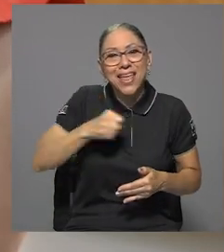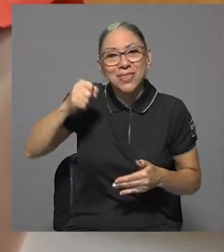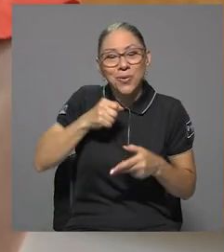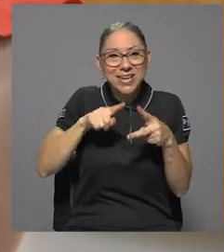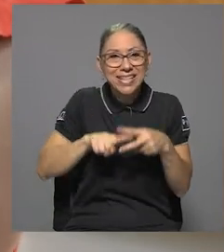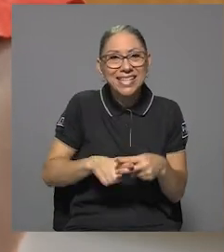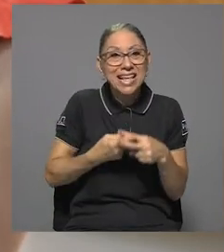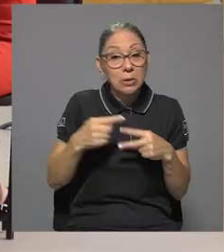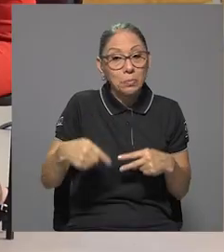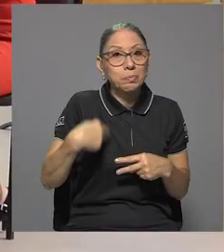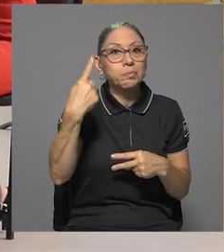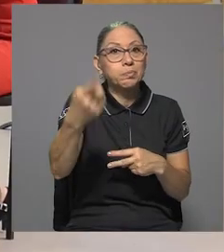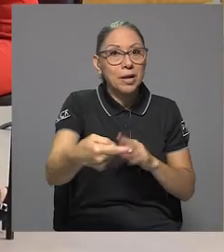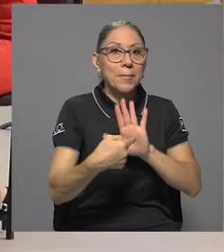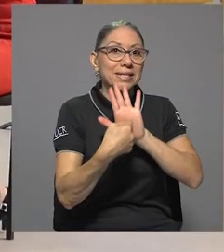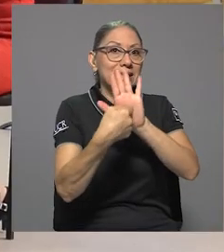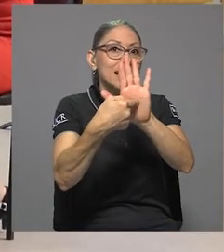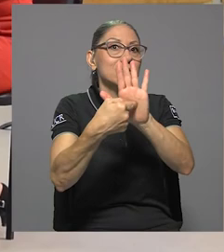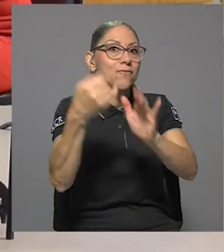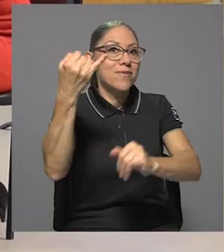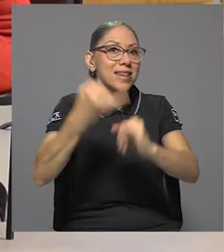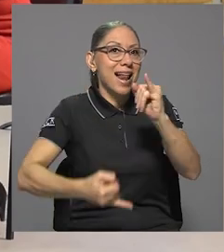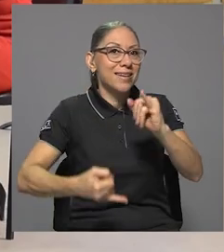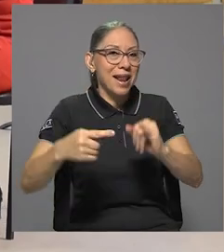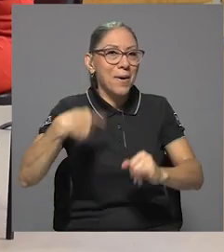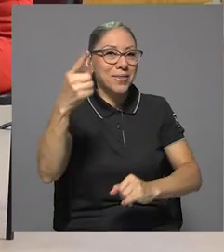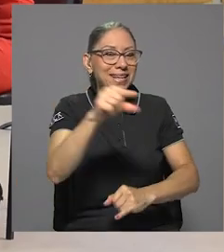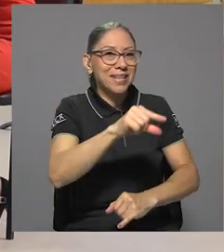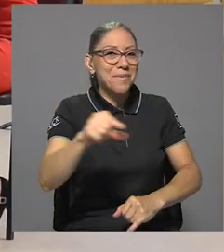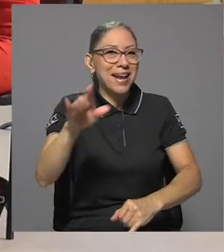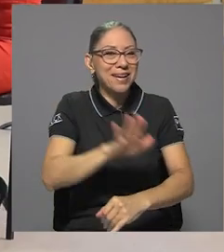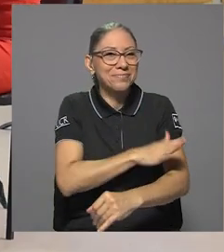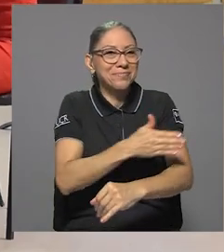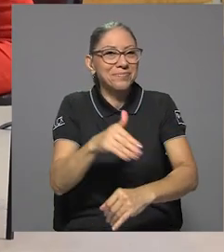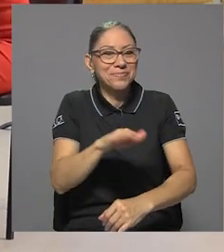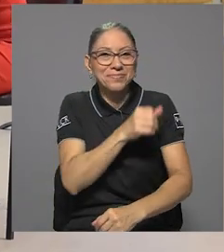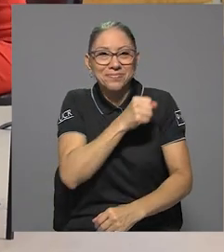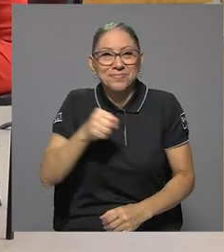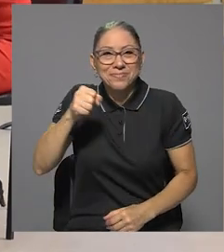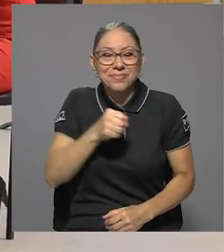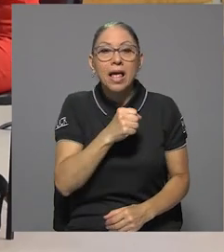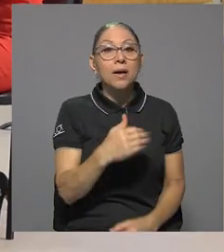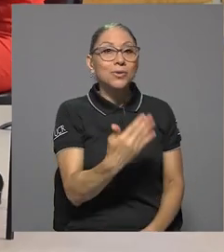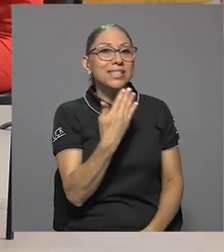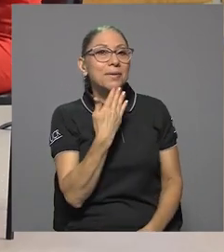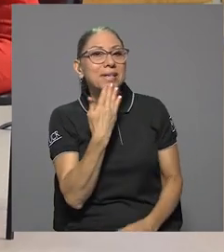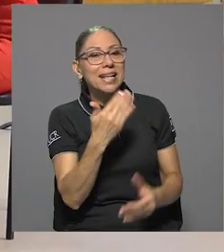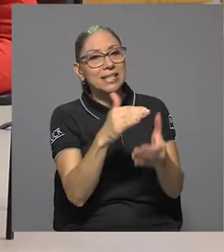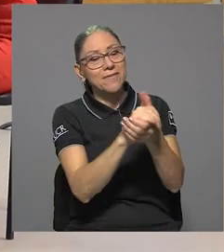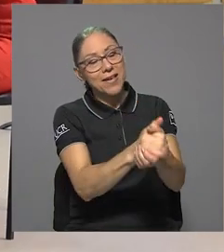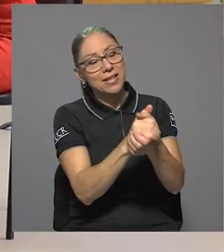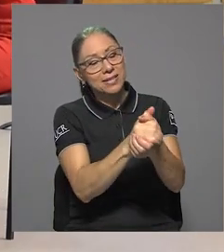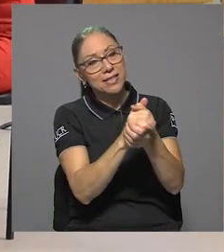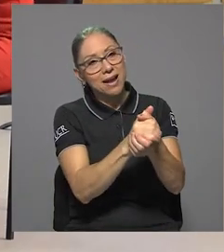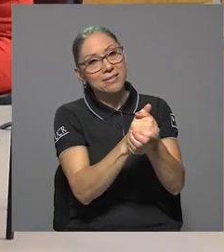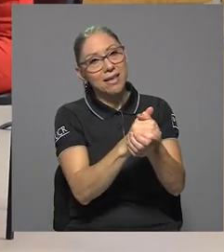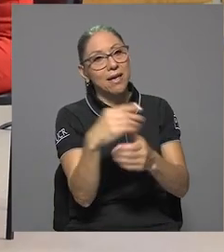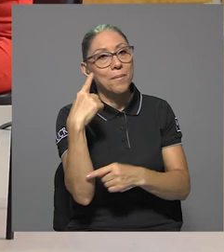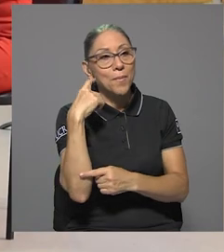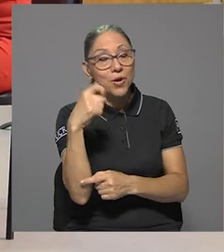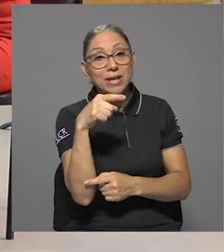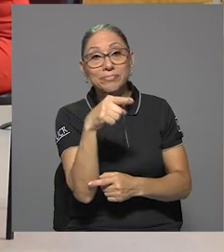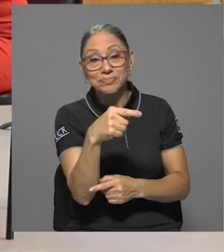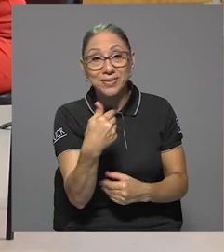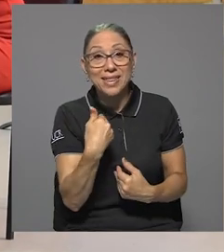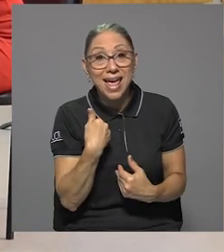iniciando y ya pronto será el recital final de estudiantes, la otra semana. Bueno, pues muchísimas gracias, felicitarte, porque de verdad